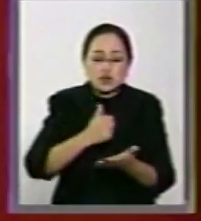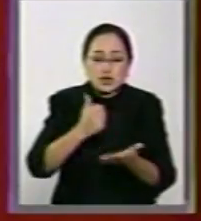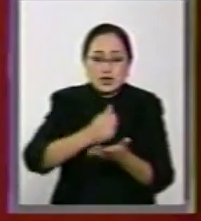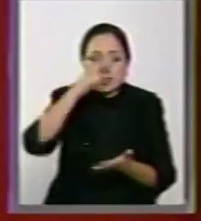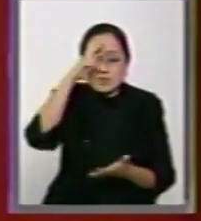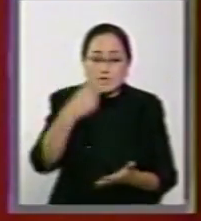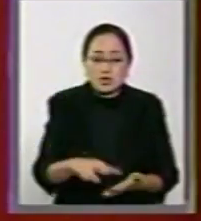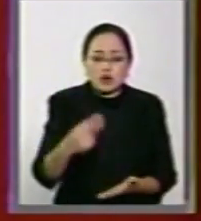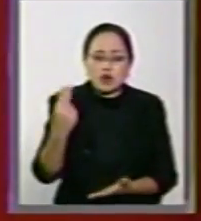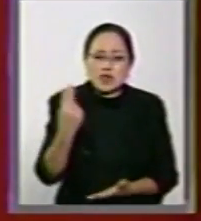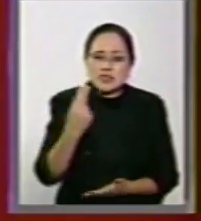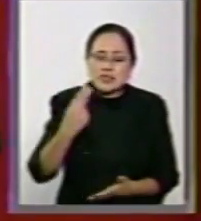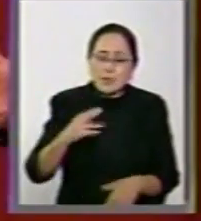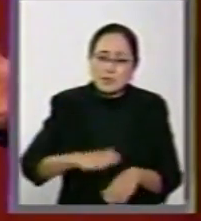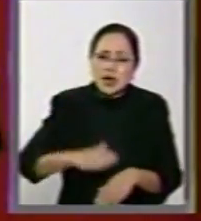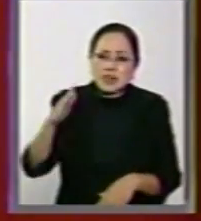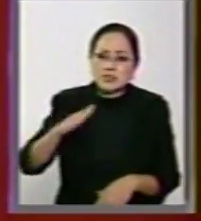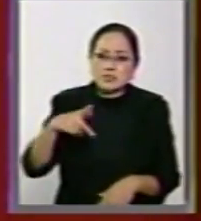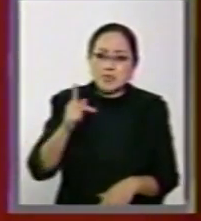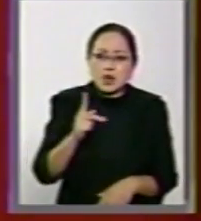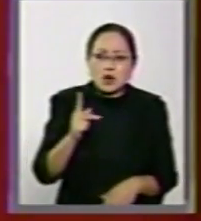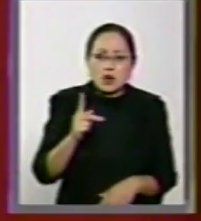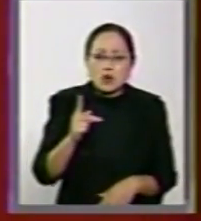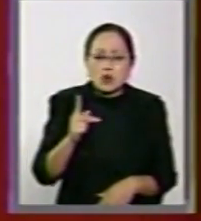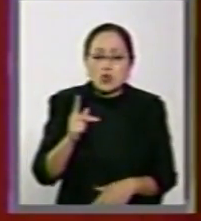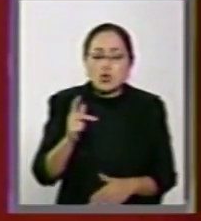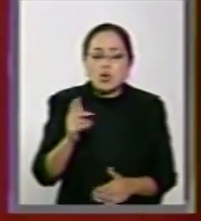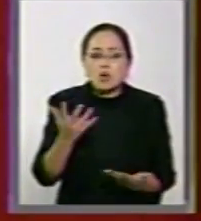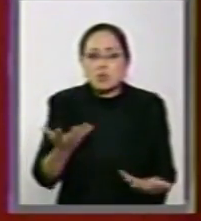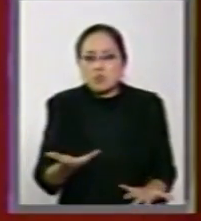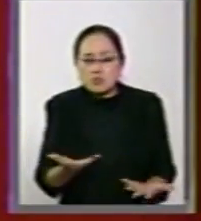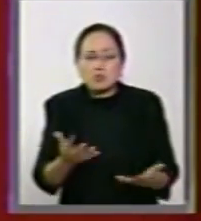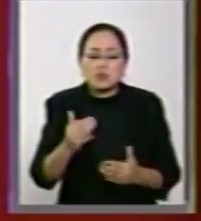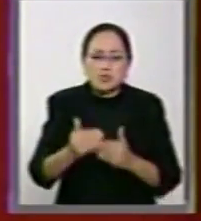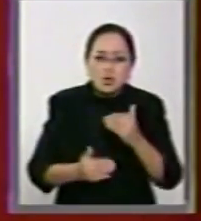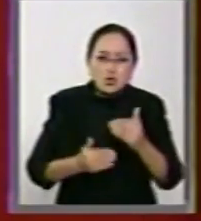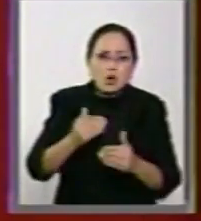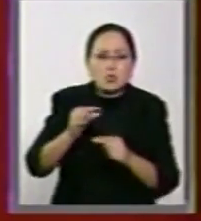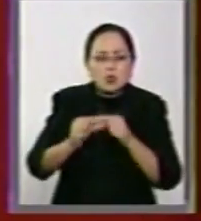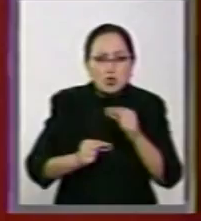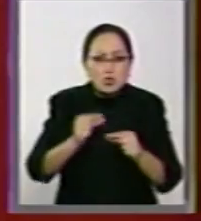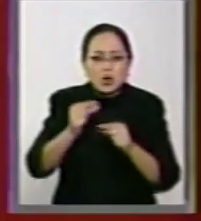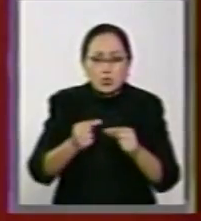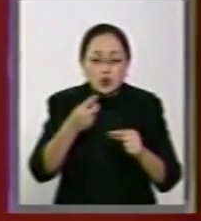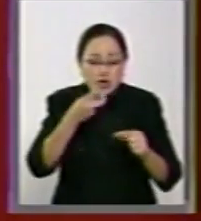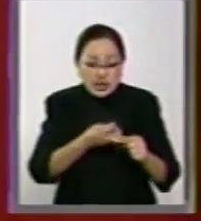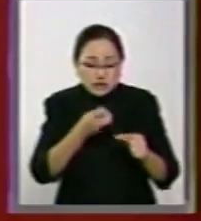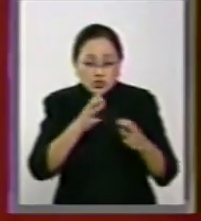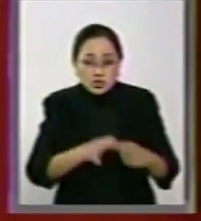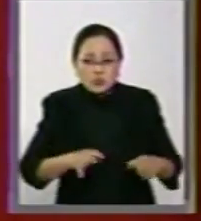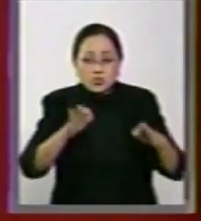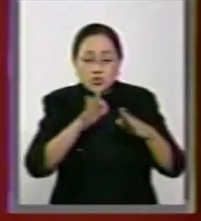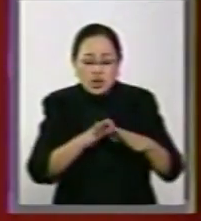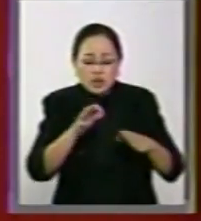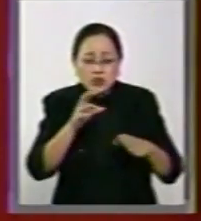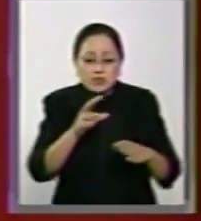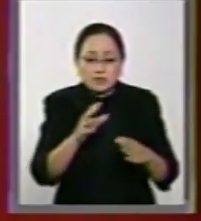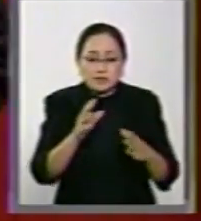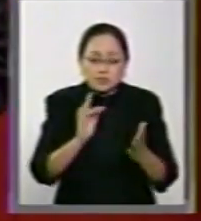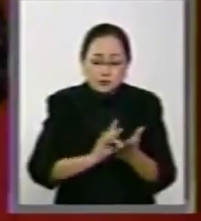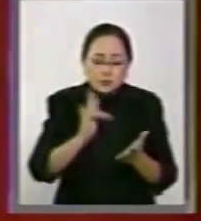más pero vamos esto no es para echarlo en saco roto. Muchas gracias.